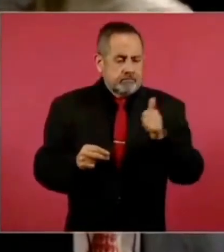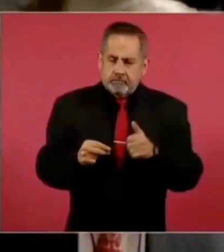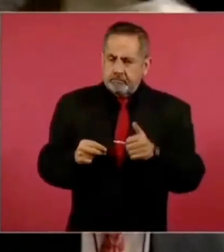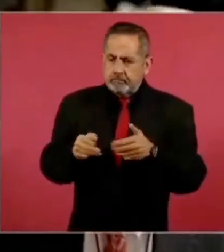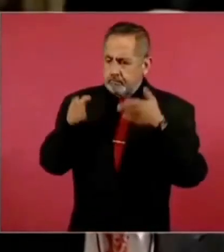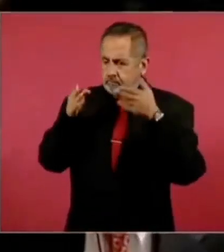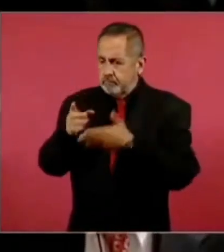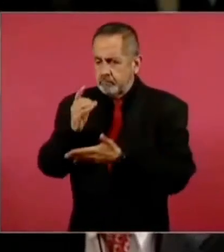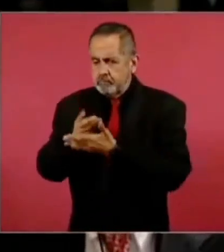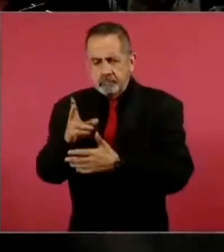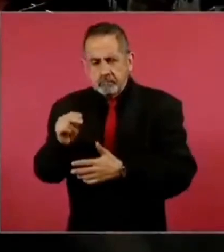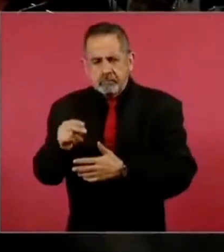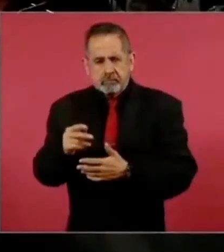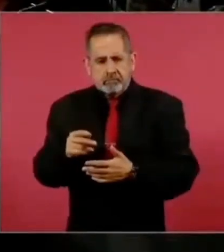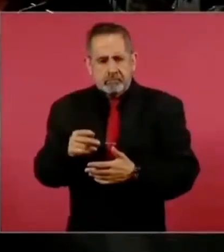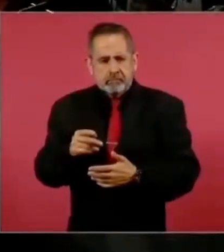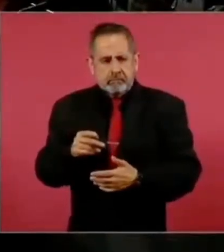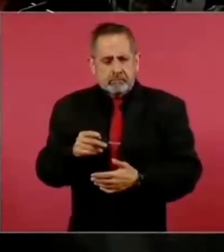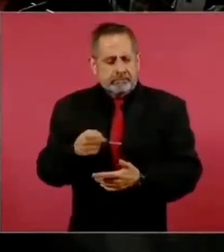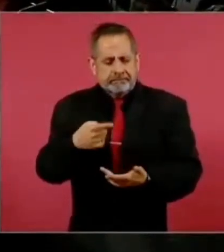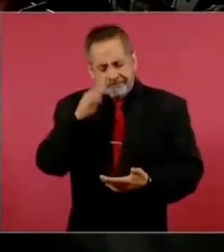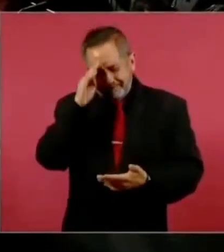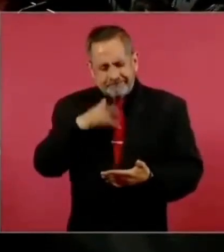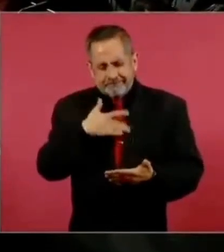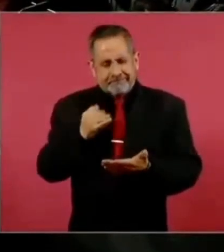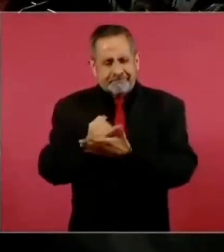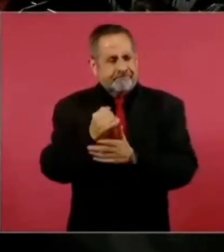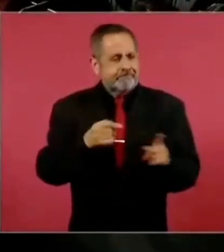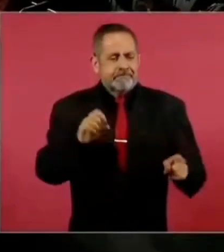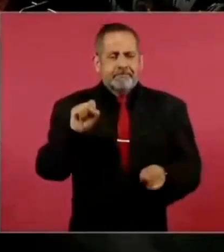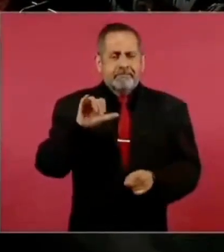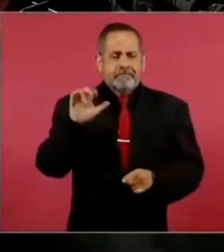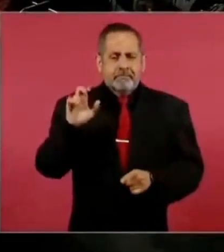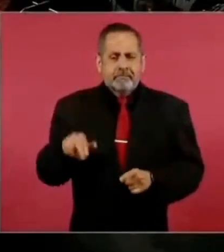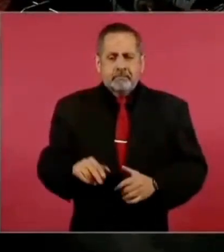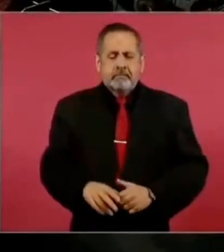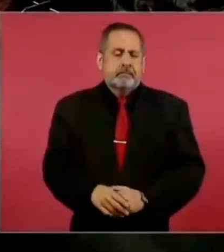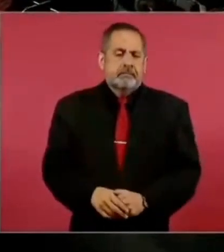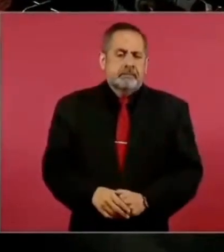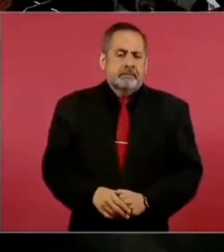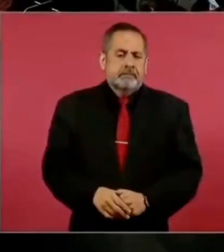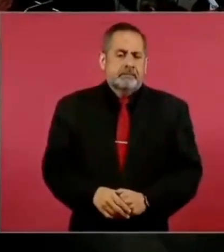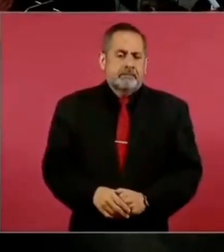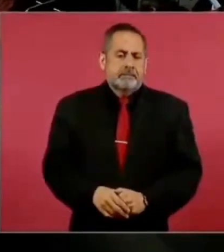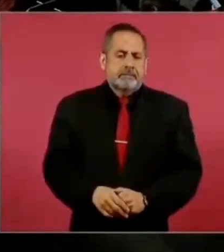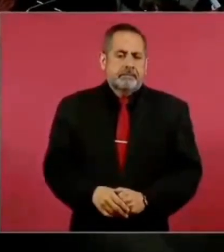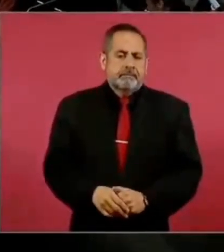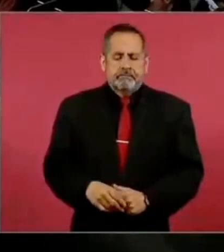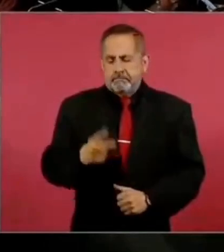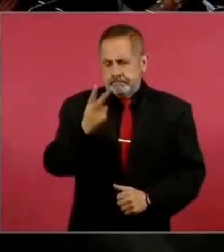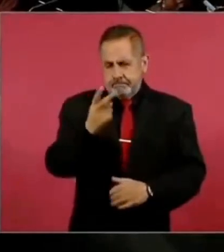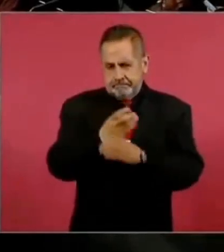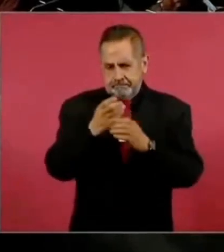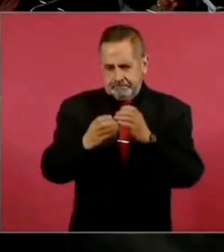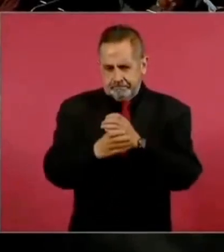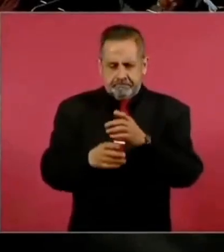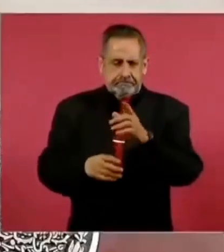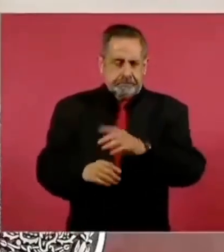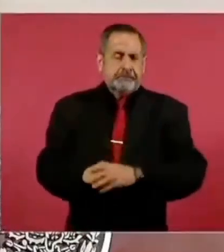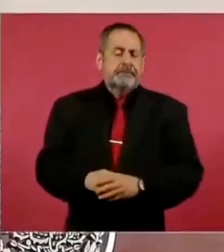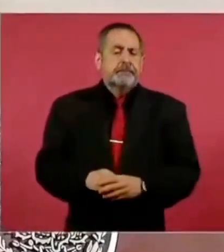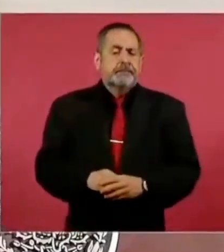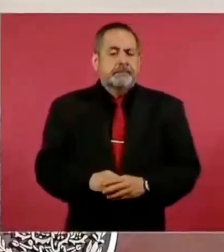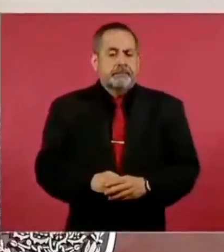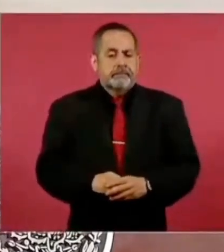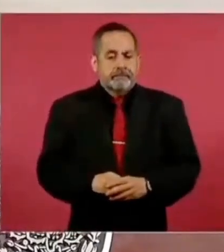la Suprema Corte de Justicia? Pues son dos cosas, ¿no? Una, que con la reforma